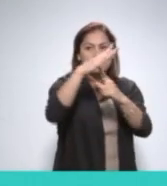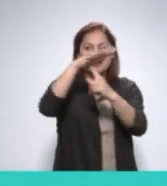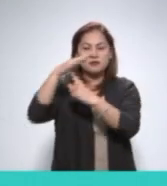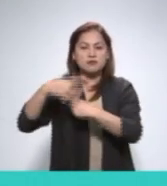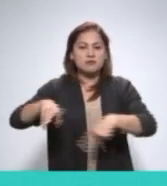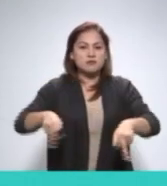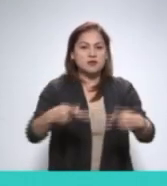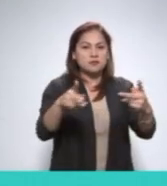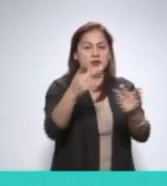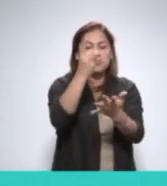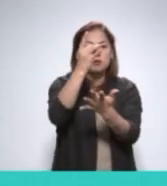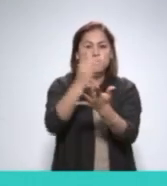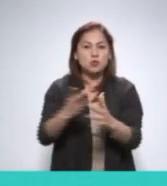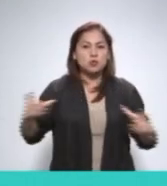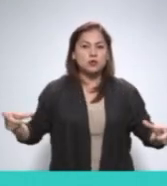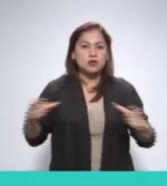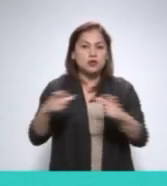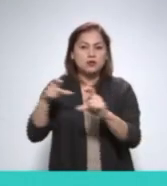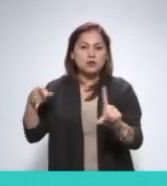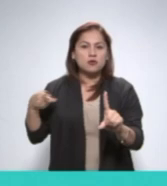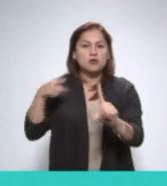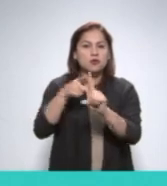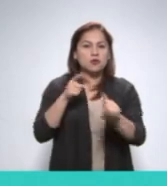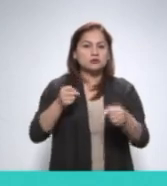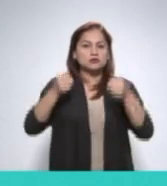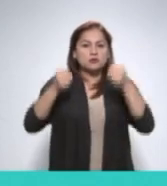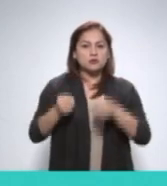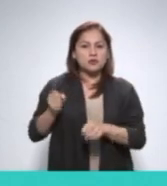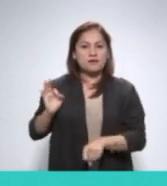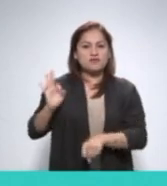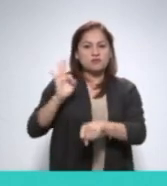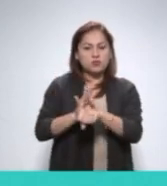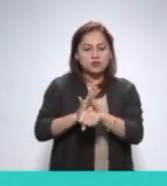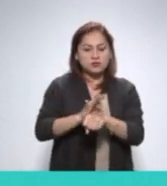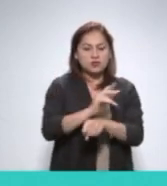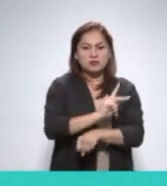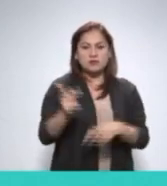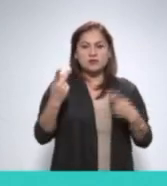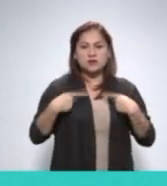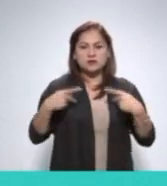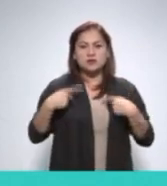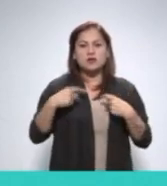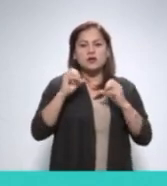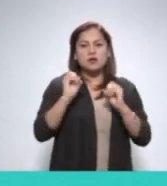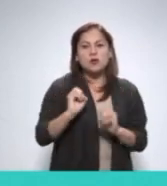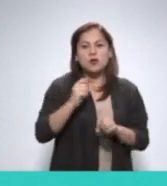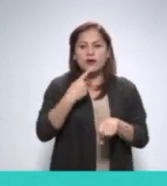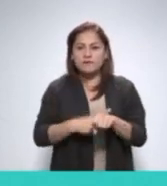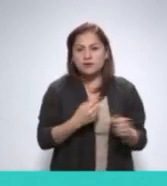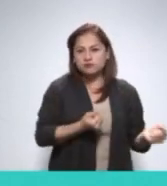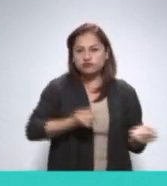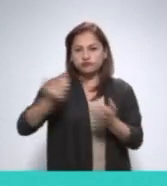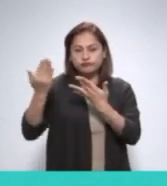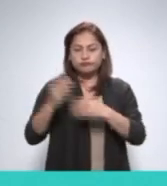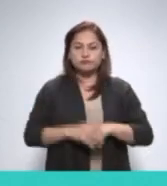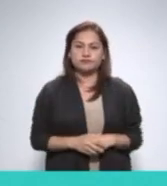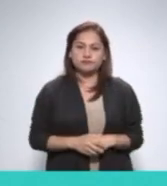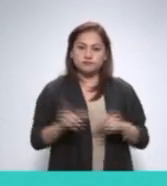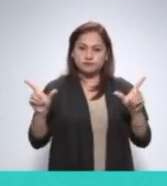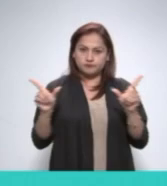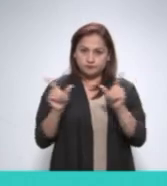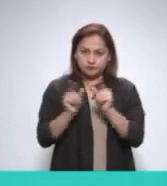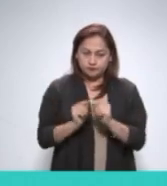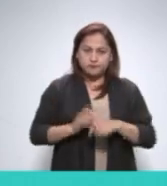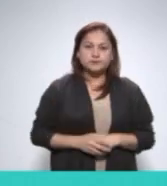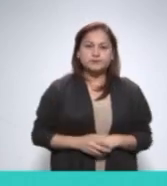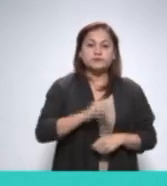En respuesta, la secretaría indicó que después de realizar una búsqueda exhaustiva en sus archivos, no encontró evidencia documental del convenio firmado con la empresa Boeing